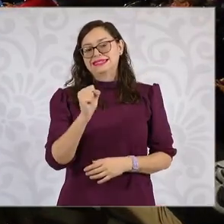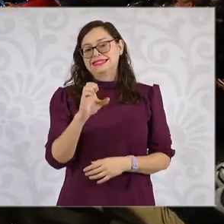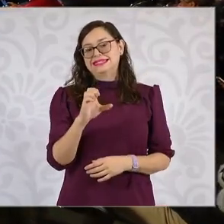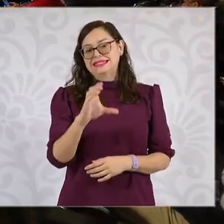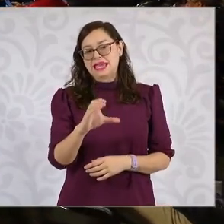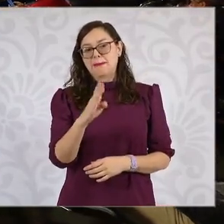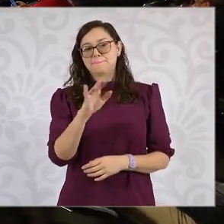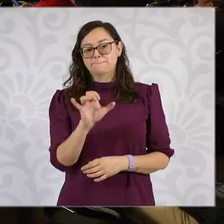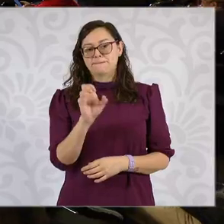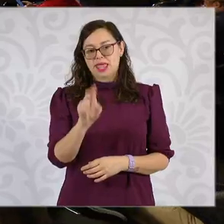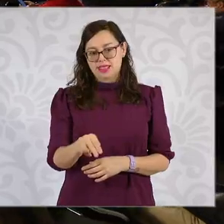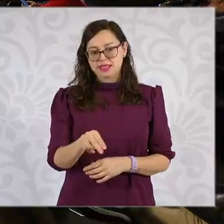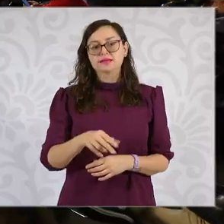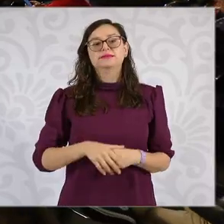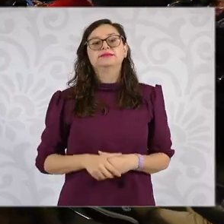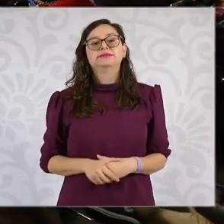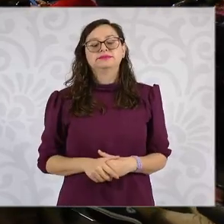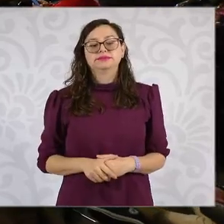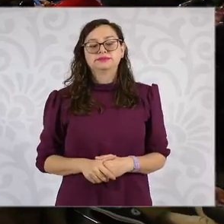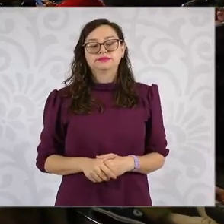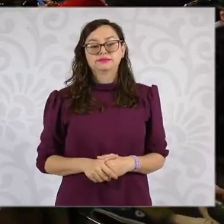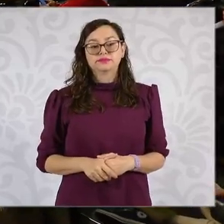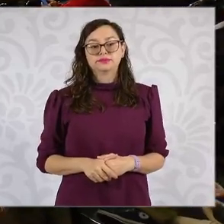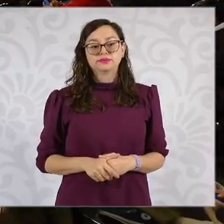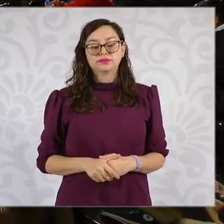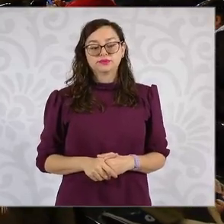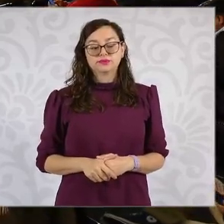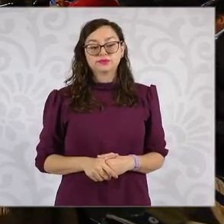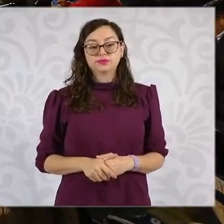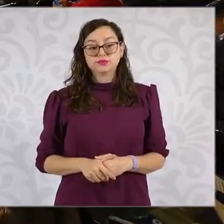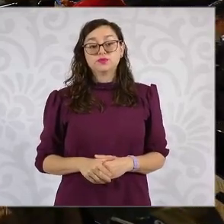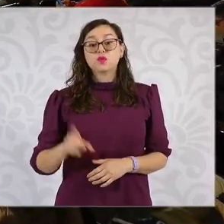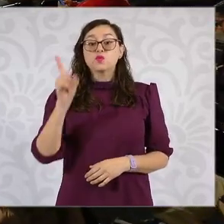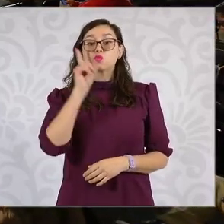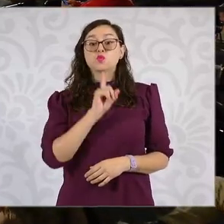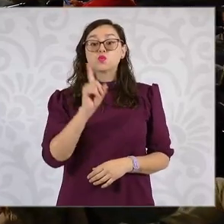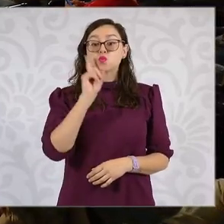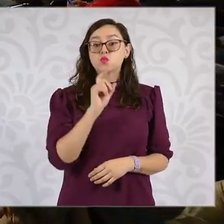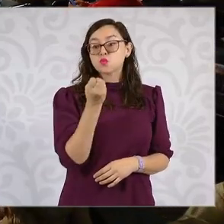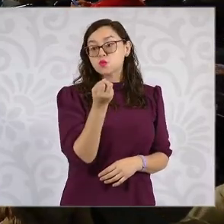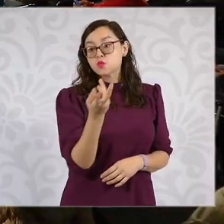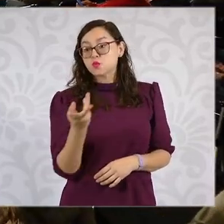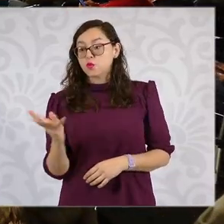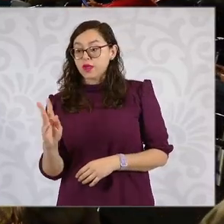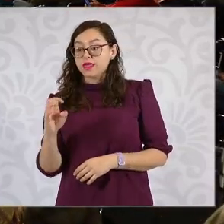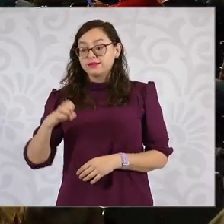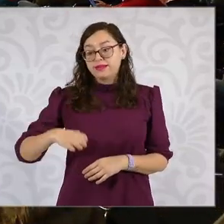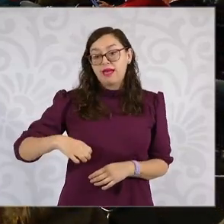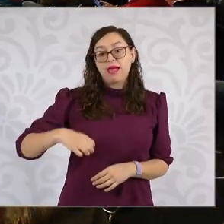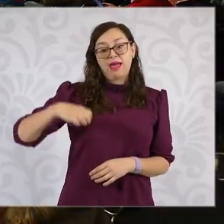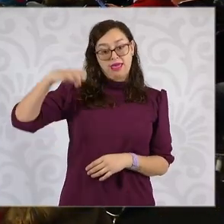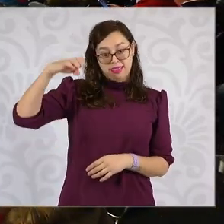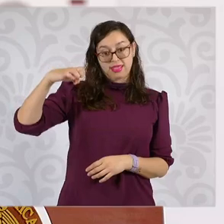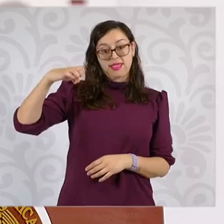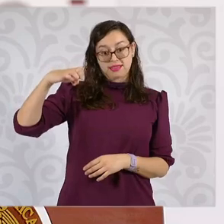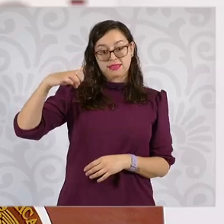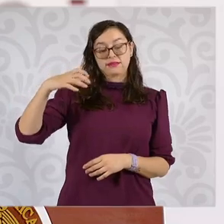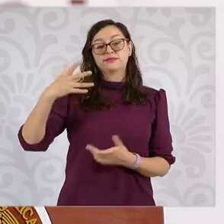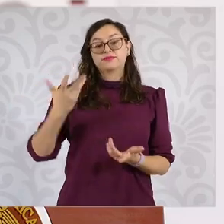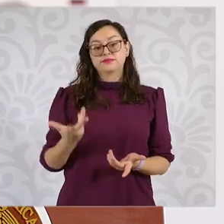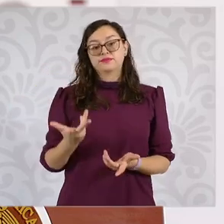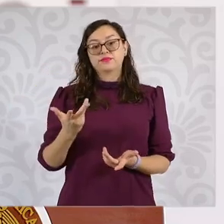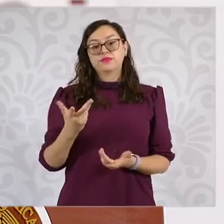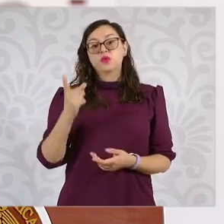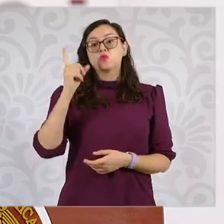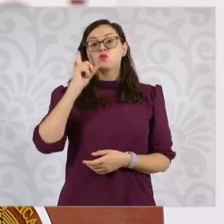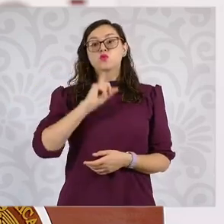Adelante. En el caso de la pensión para mujeres adultas mayores, la pensión de